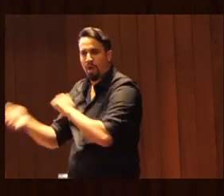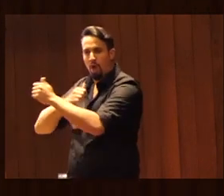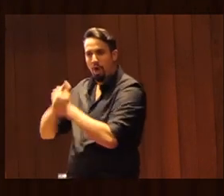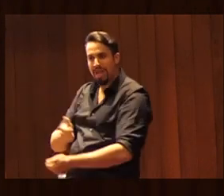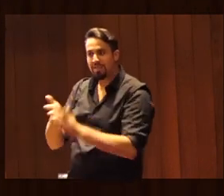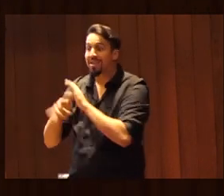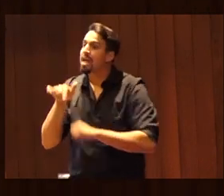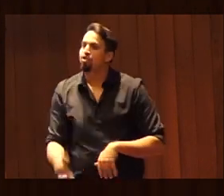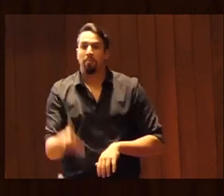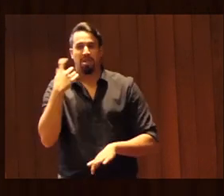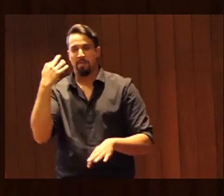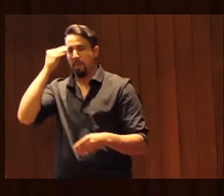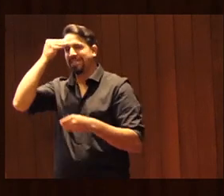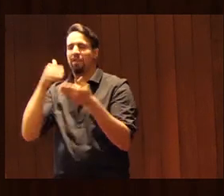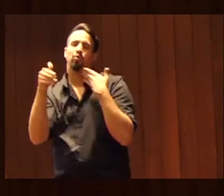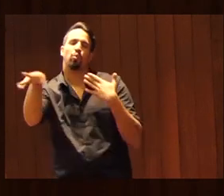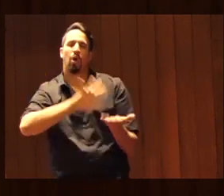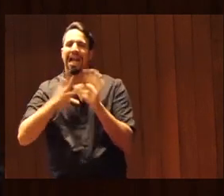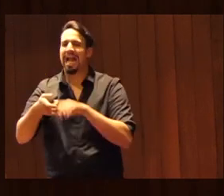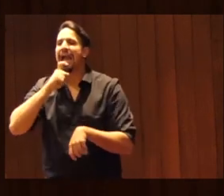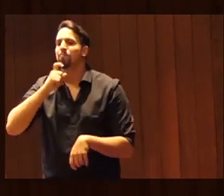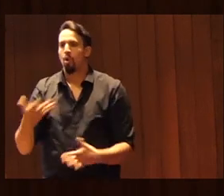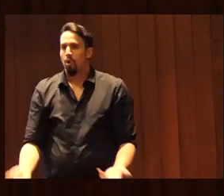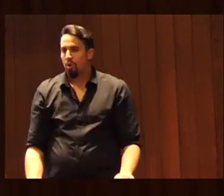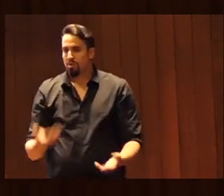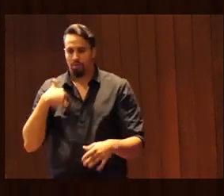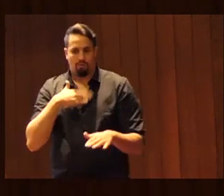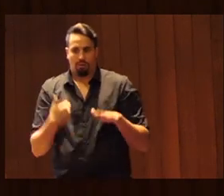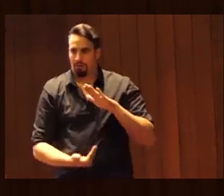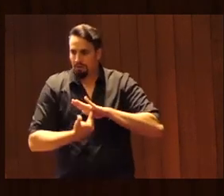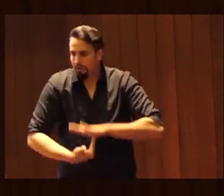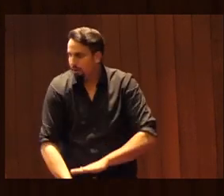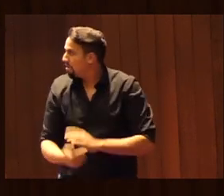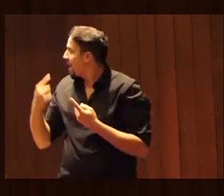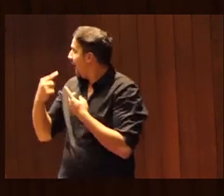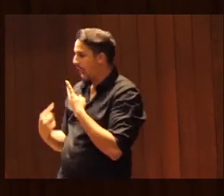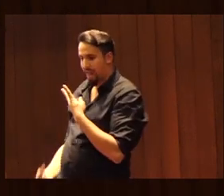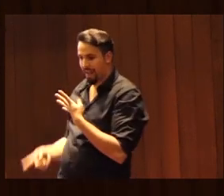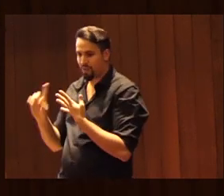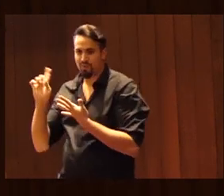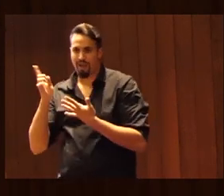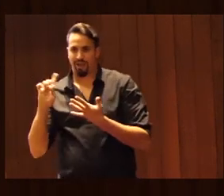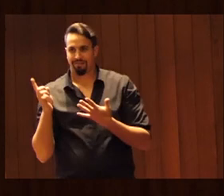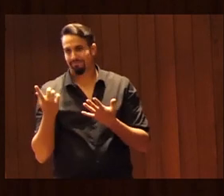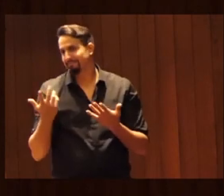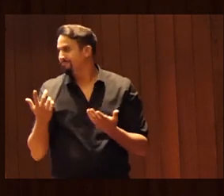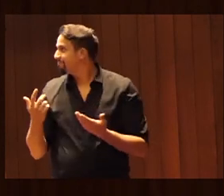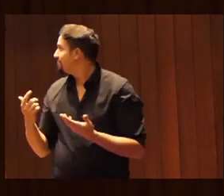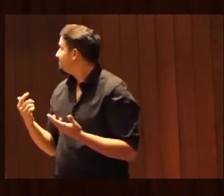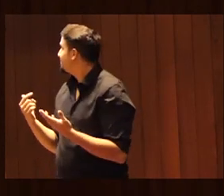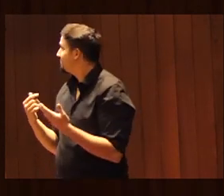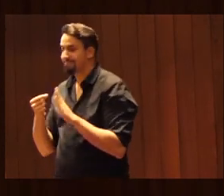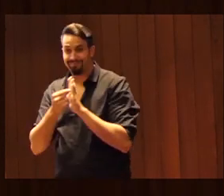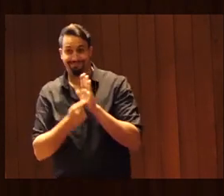hay que mirar a largo plazo también bien no me quiero detener en cada una de las de los